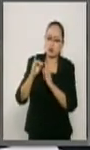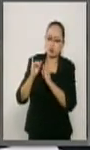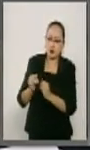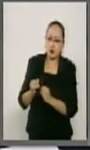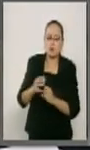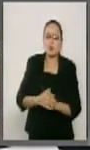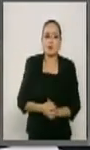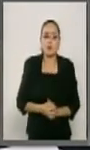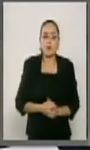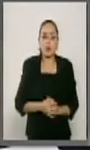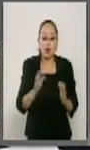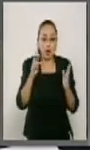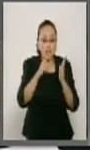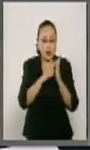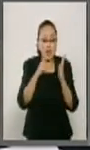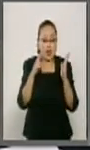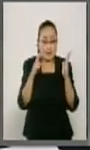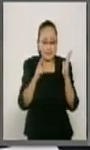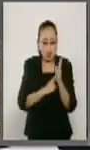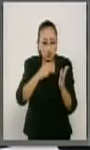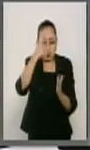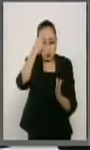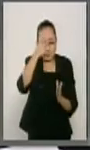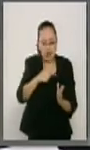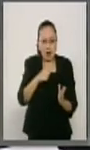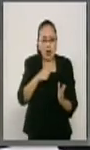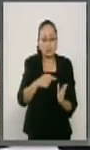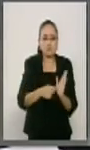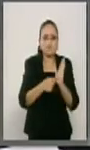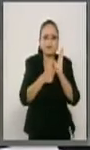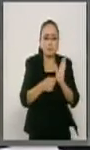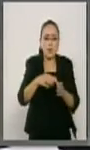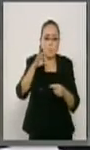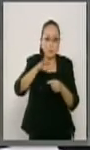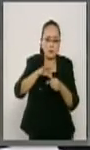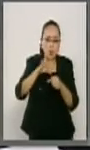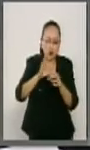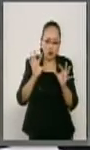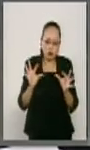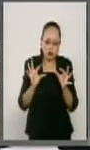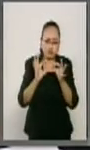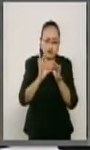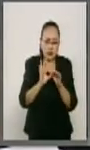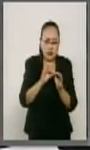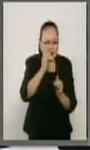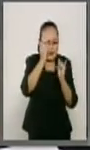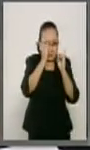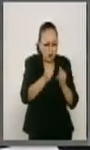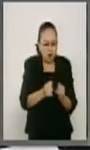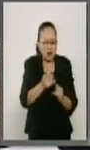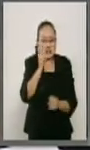reglamento, el tiempo previsto para la presentación de votos particulares es hasta de cinco minutos.